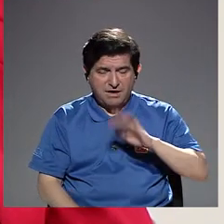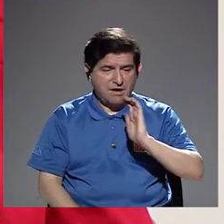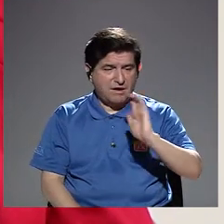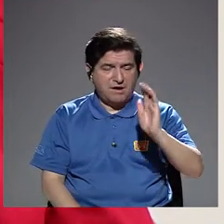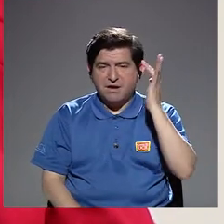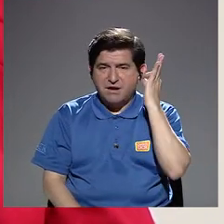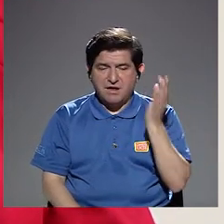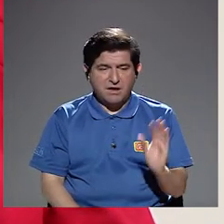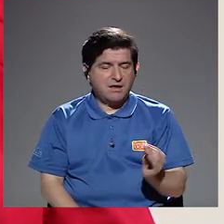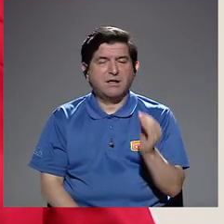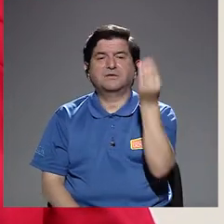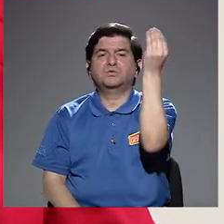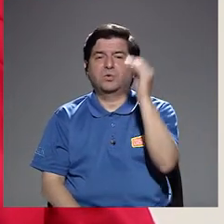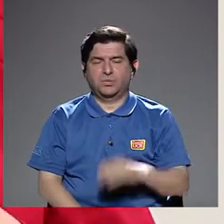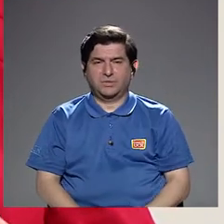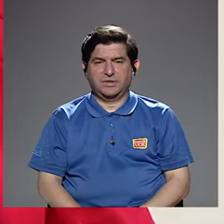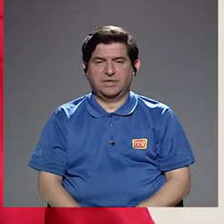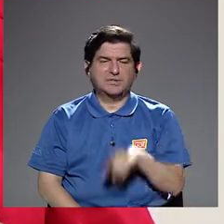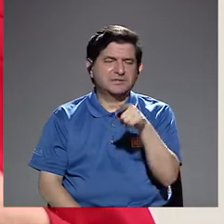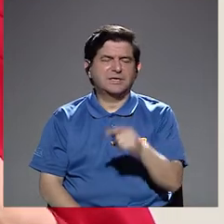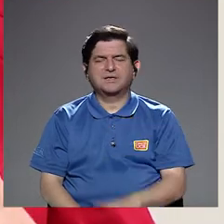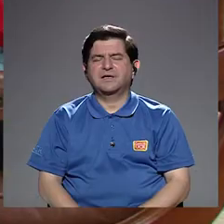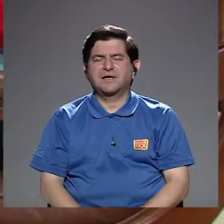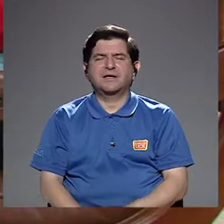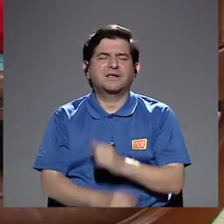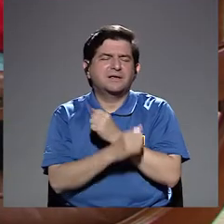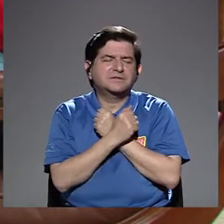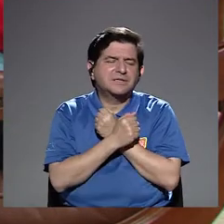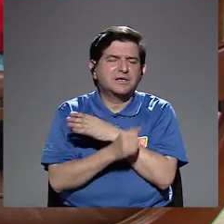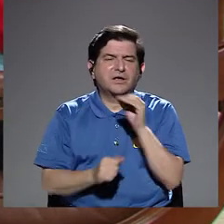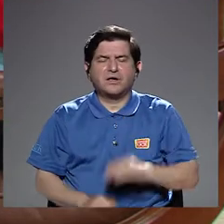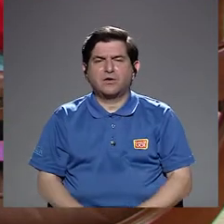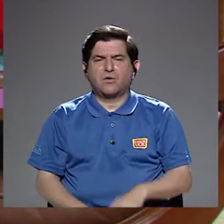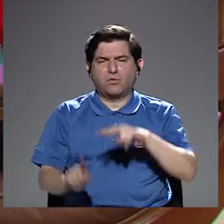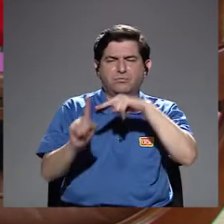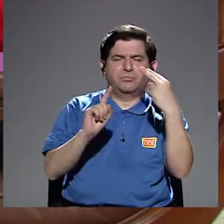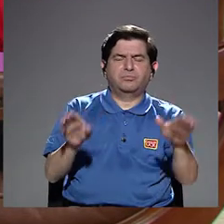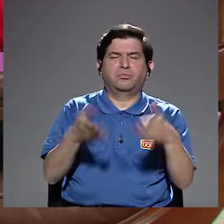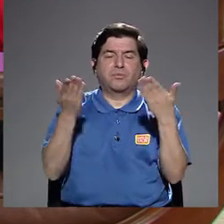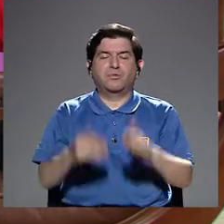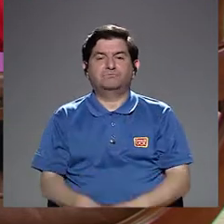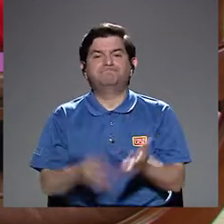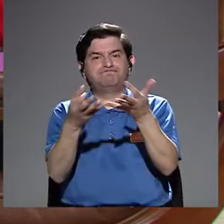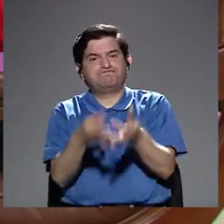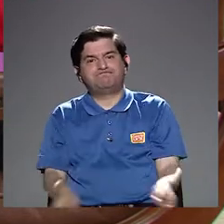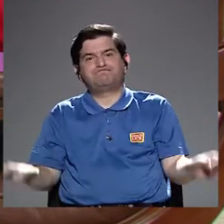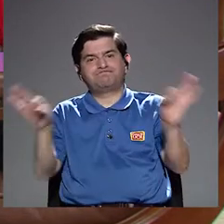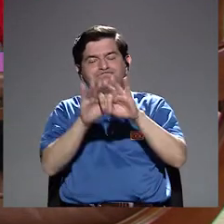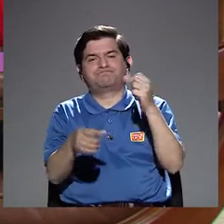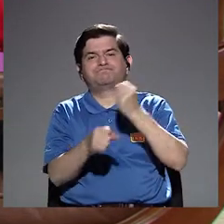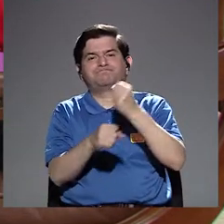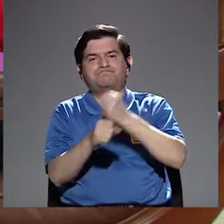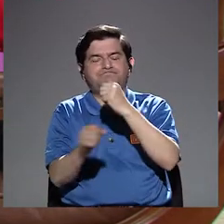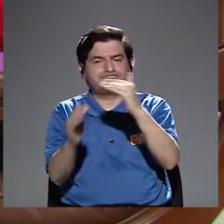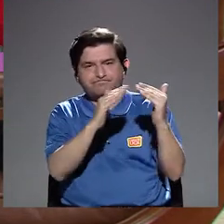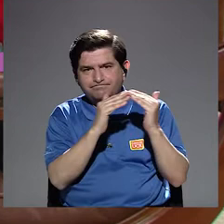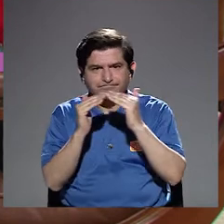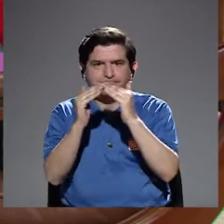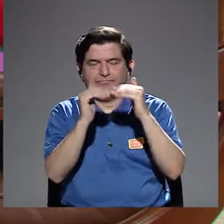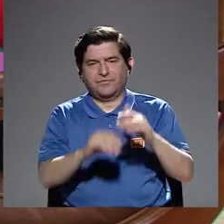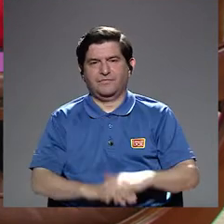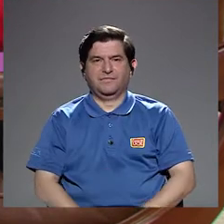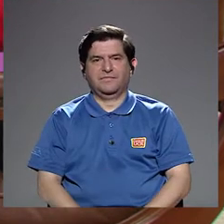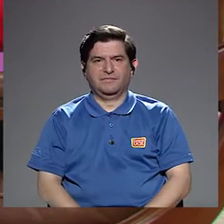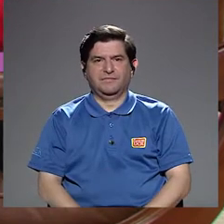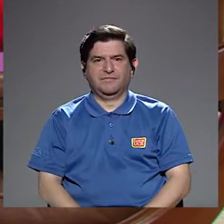niñas y las adolescentes, cómo las queremos, cómo las visualizamos. Por eso es que hay que trabajar mucho en las comunidades,